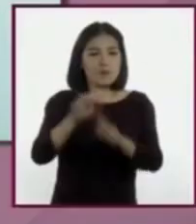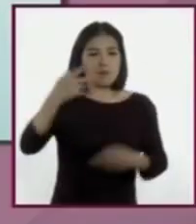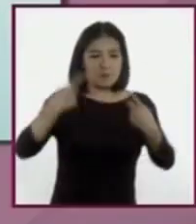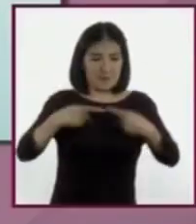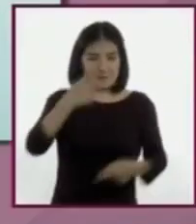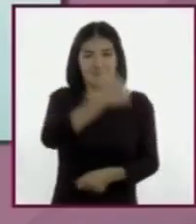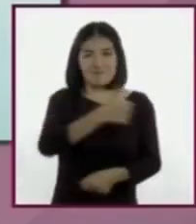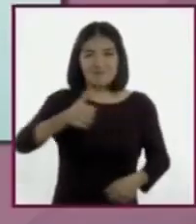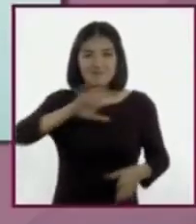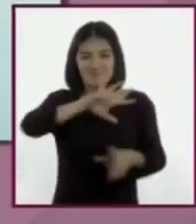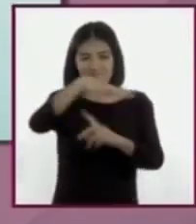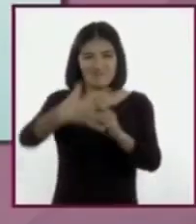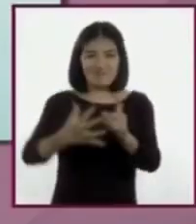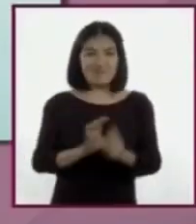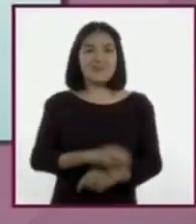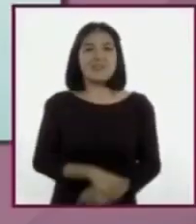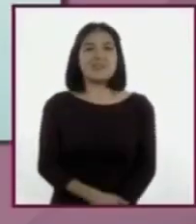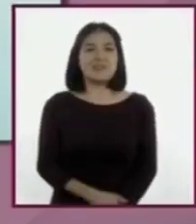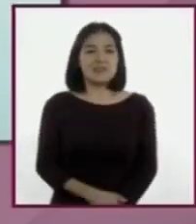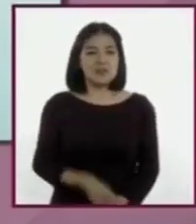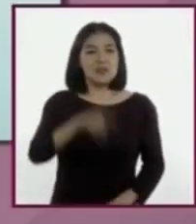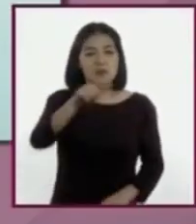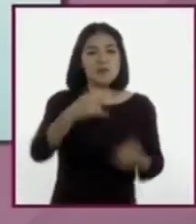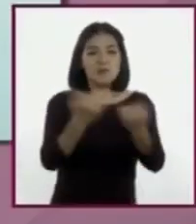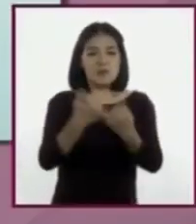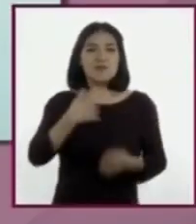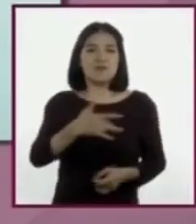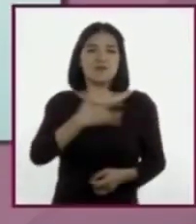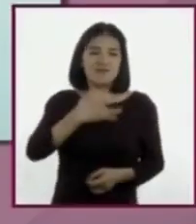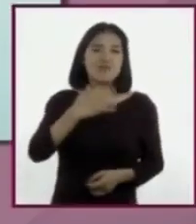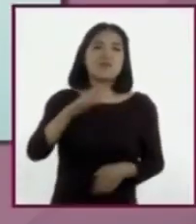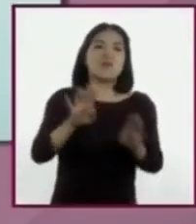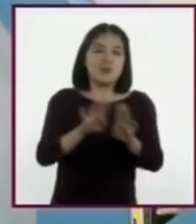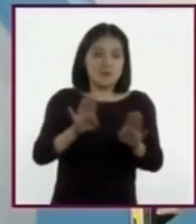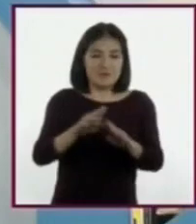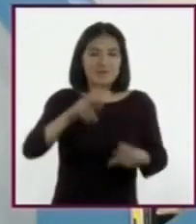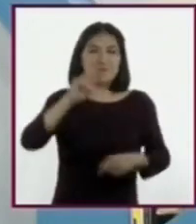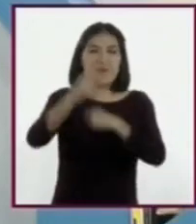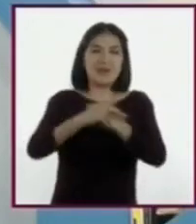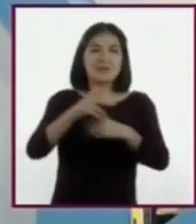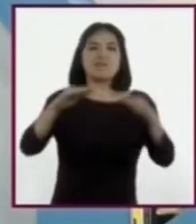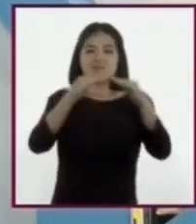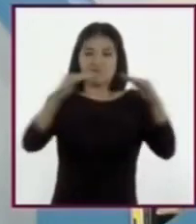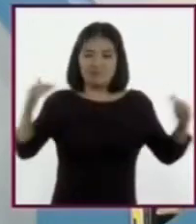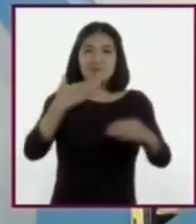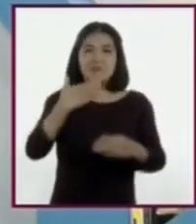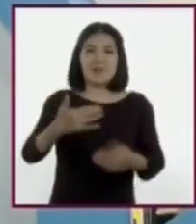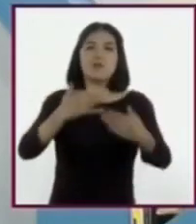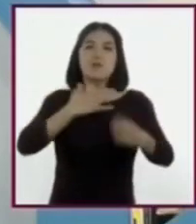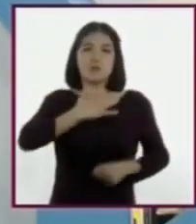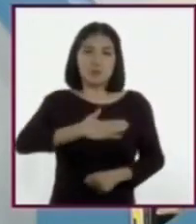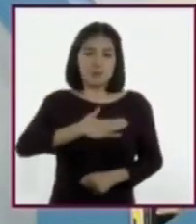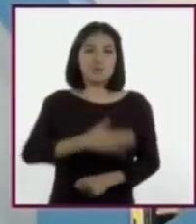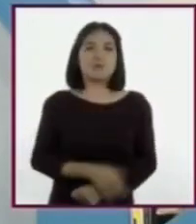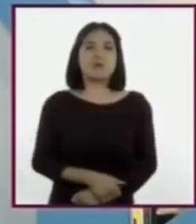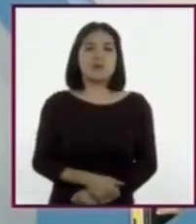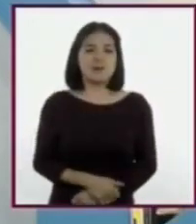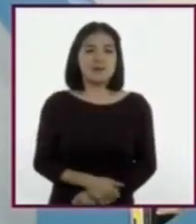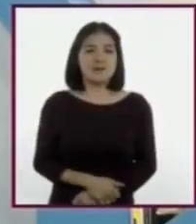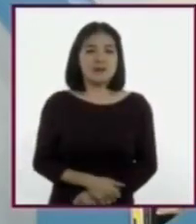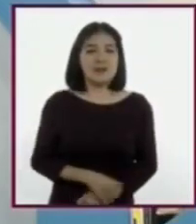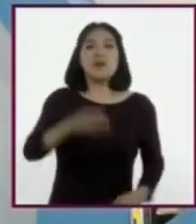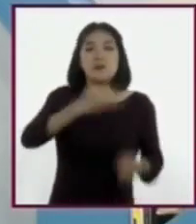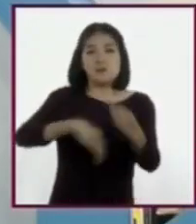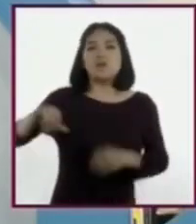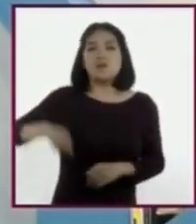rodean. Me gustaría un país con igualdad. A todas y a todos, nos interesa